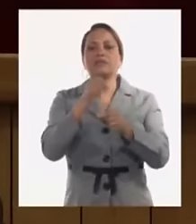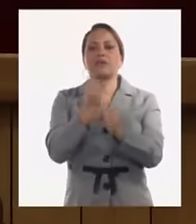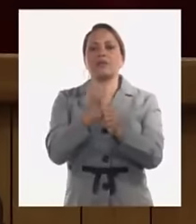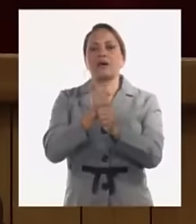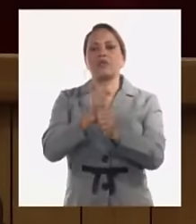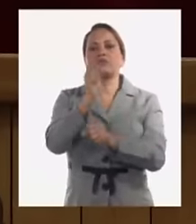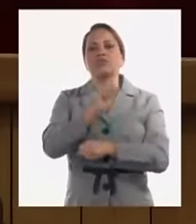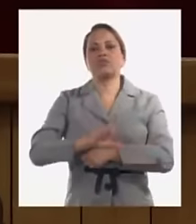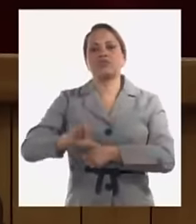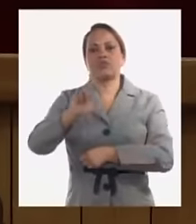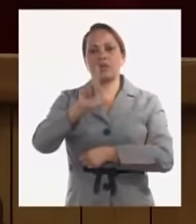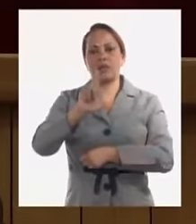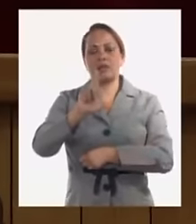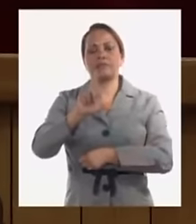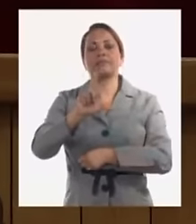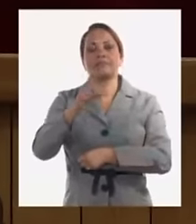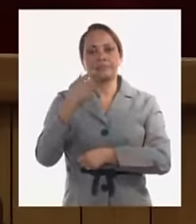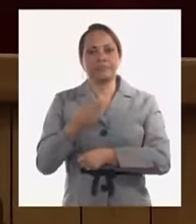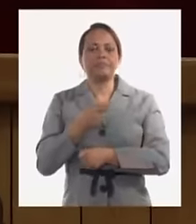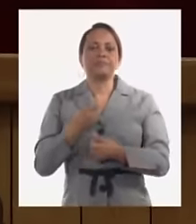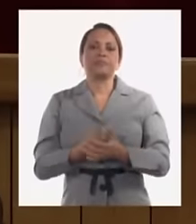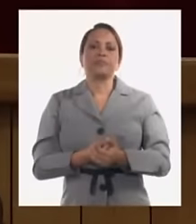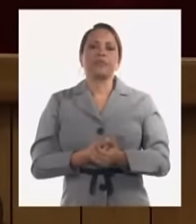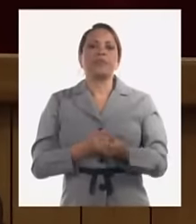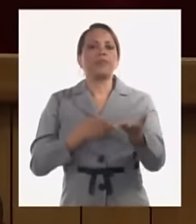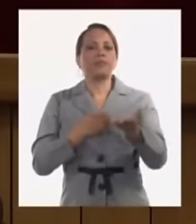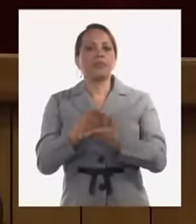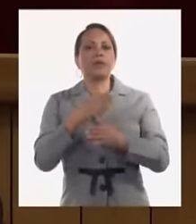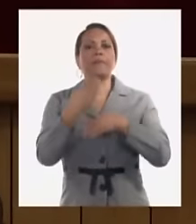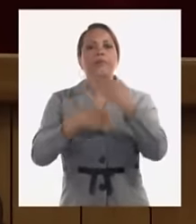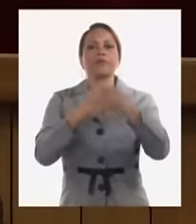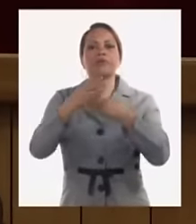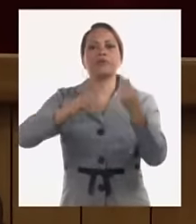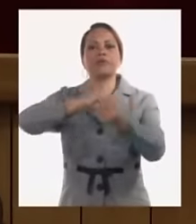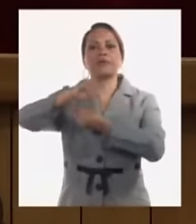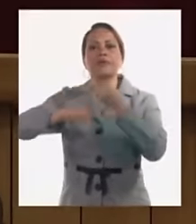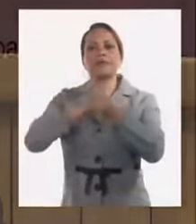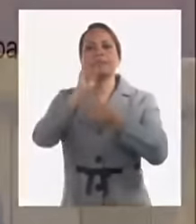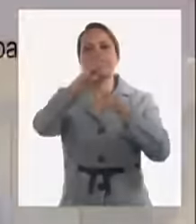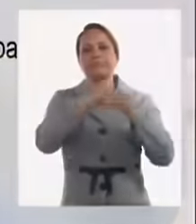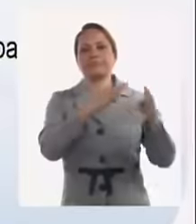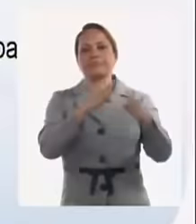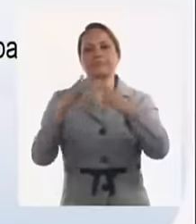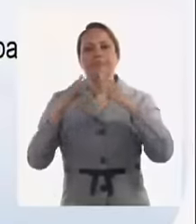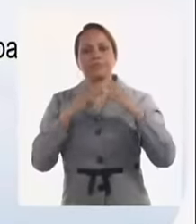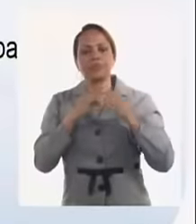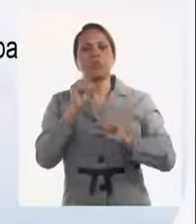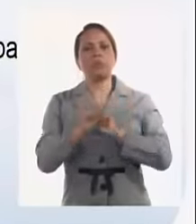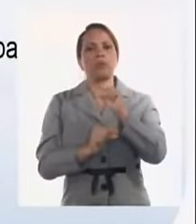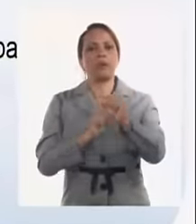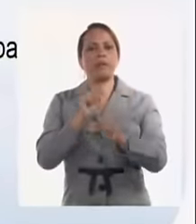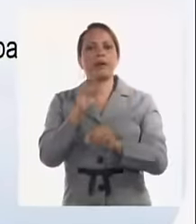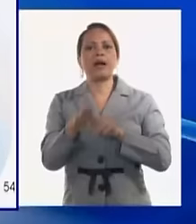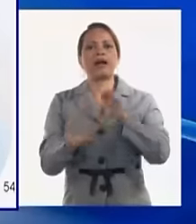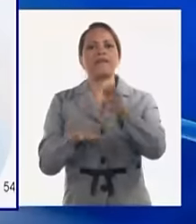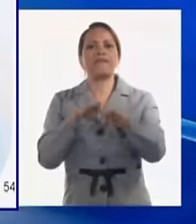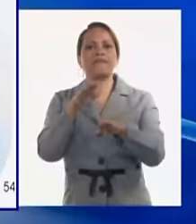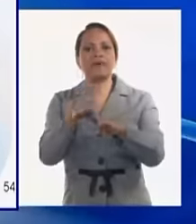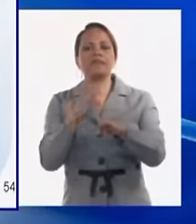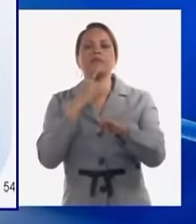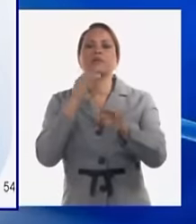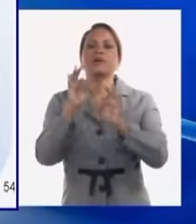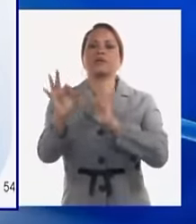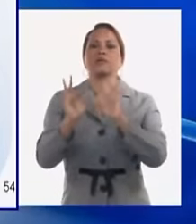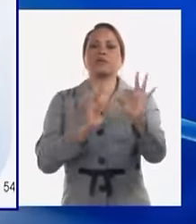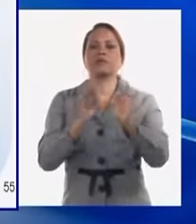y vamos a continuar con el proceso de transformación de los barrios hemos dado paso de avance para seguir protegiendo a las